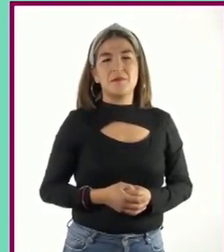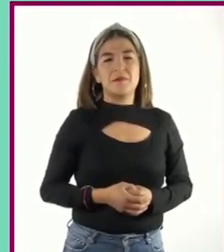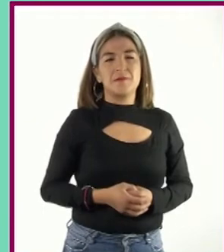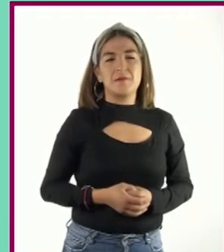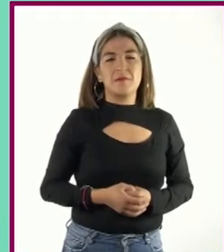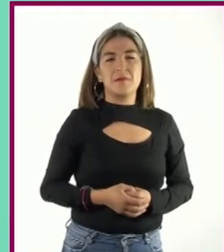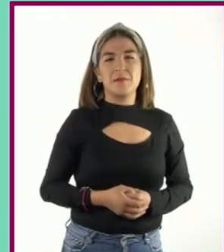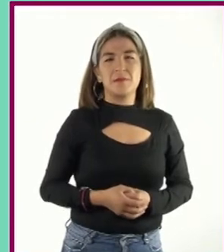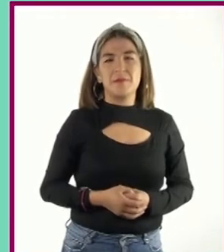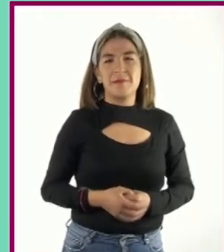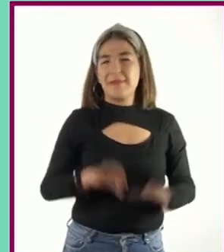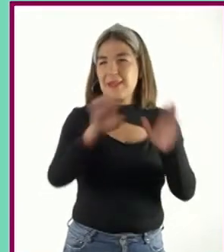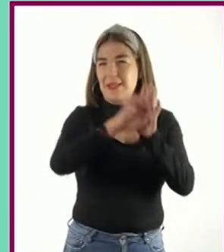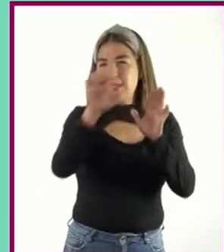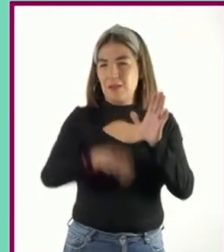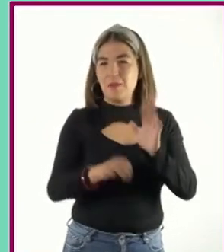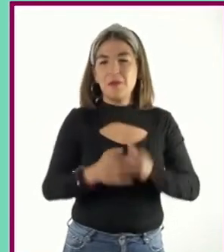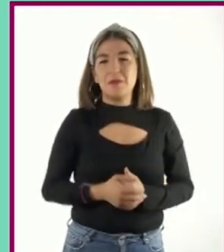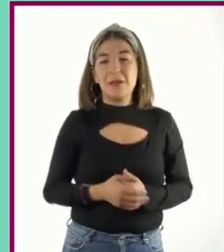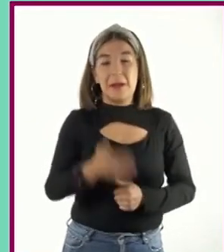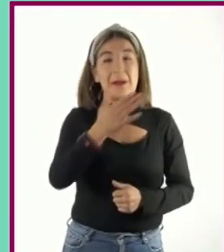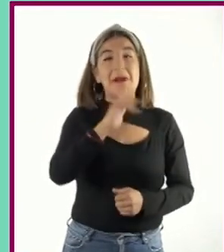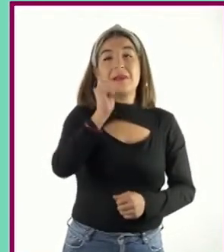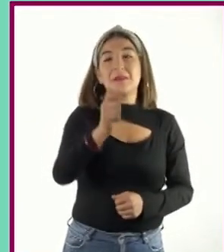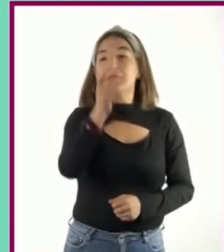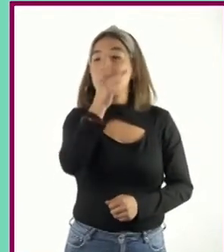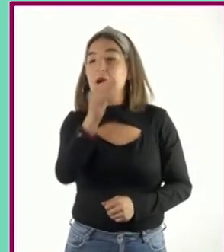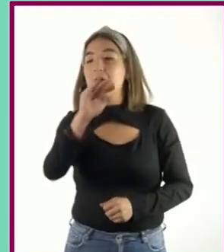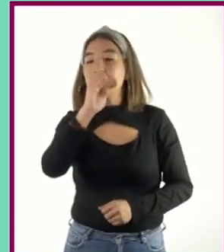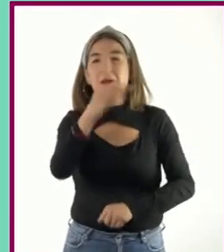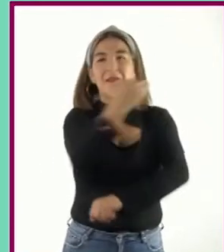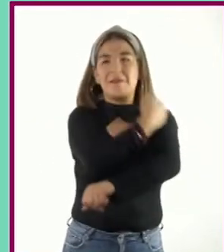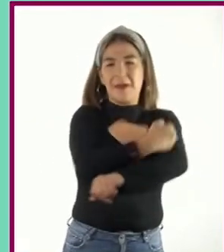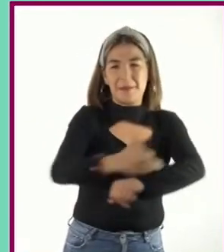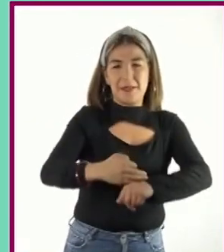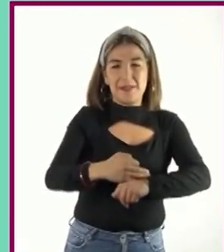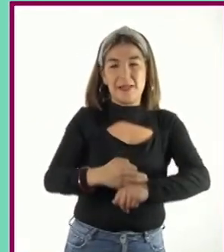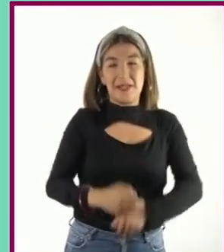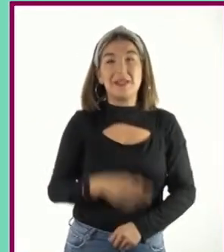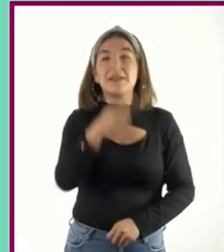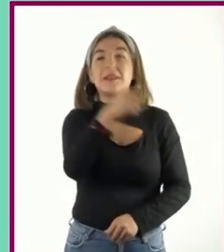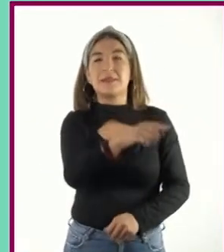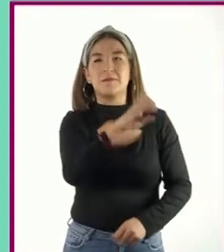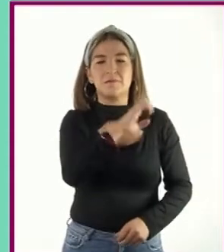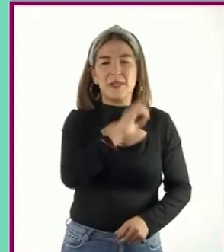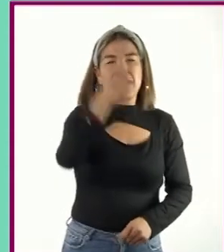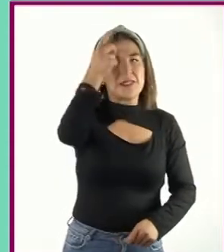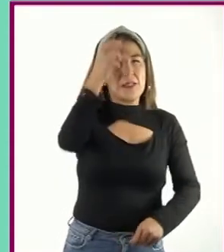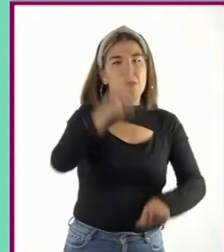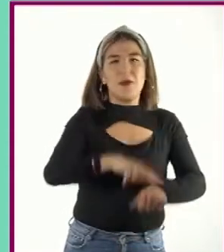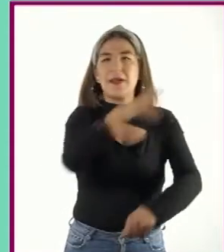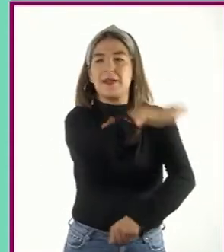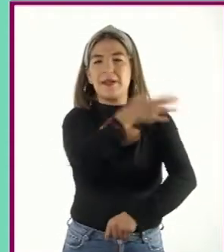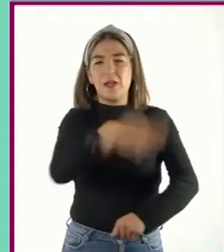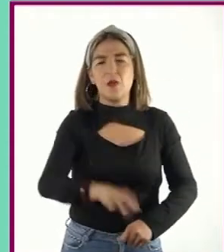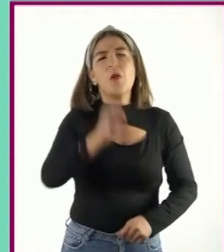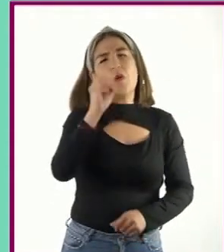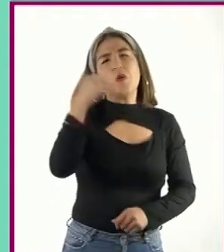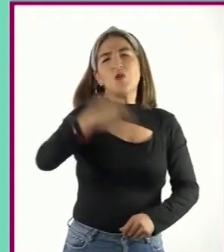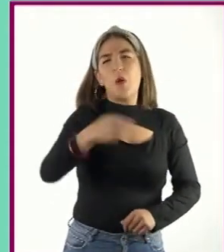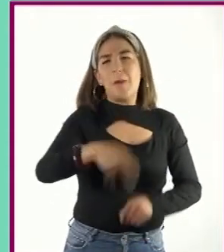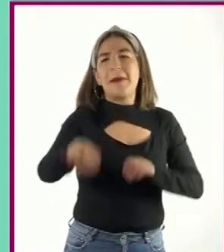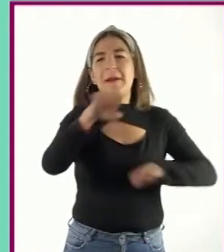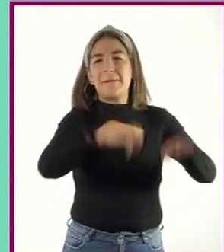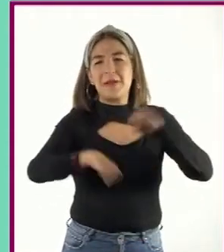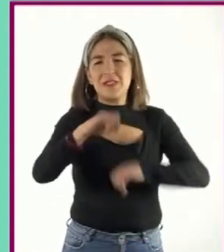ocupa. Por ejemplo, estimados padres de familia, estimada directora general o el nombre de la empresa,